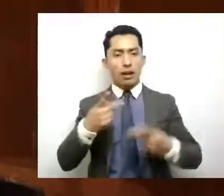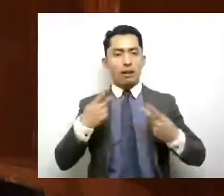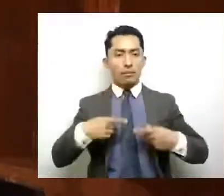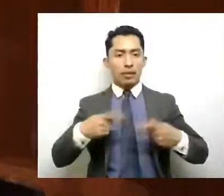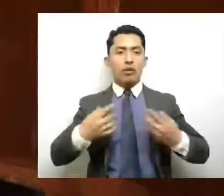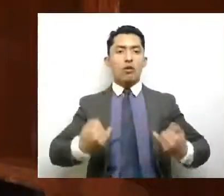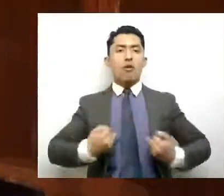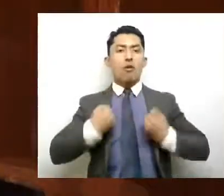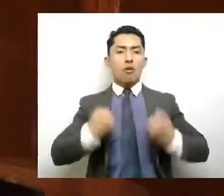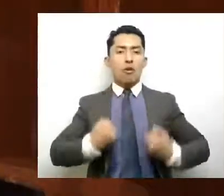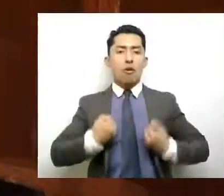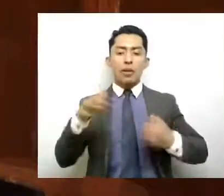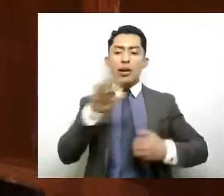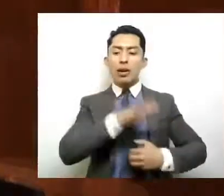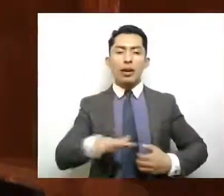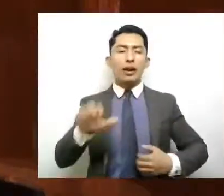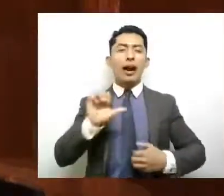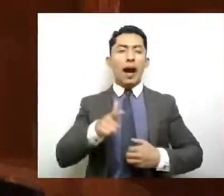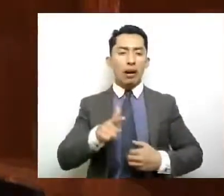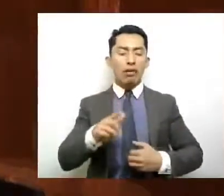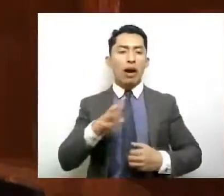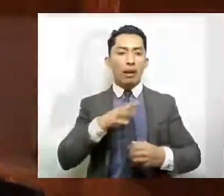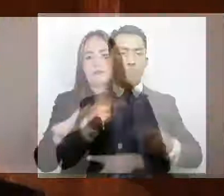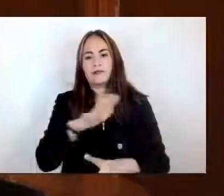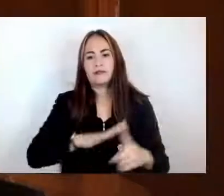viven en una situación de resguardo.